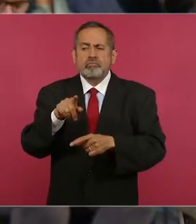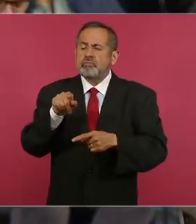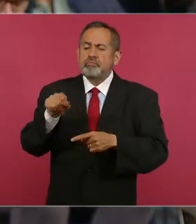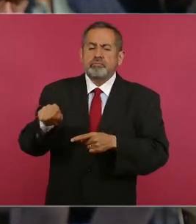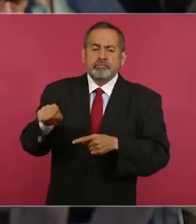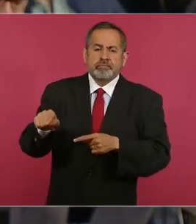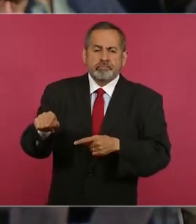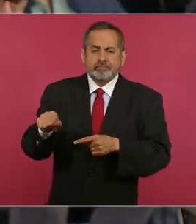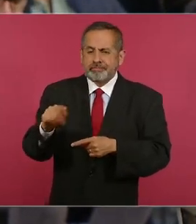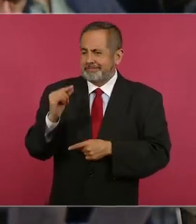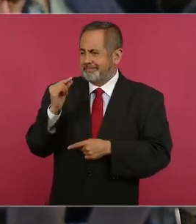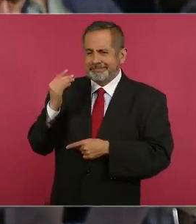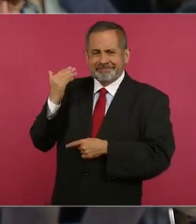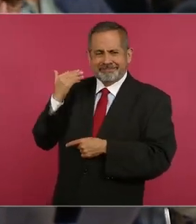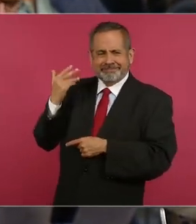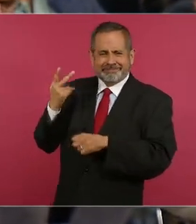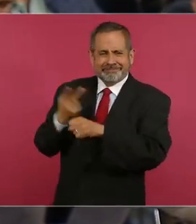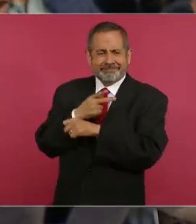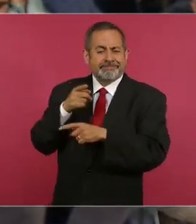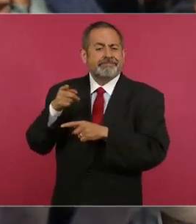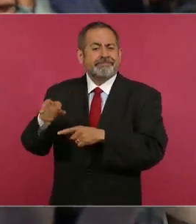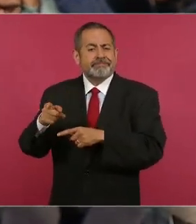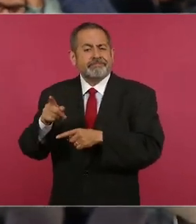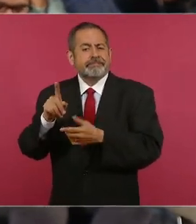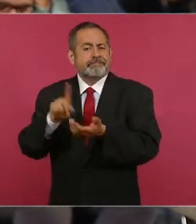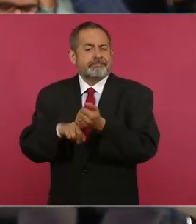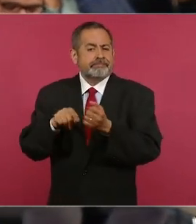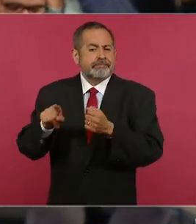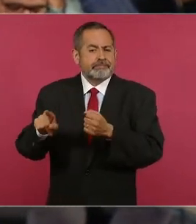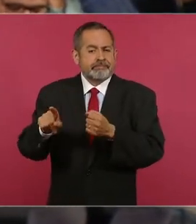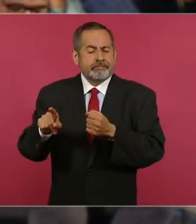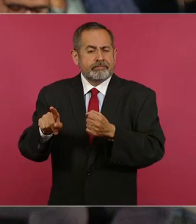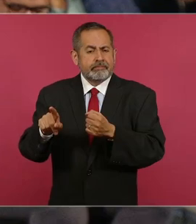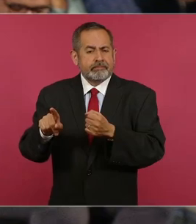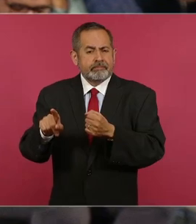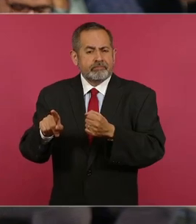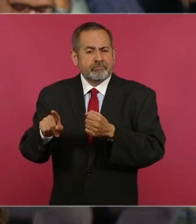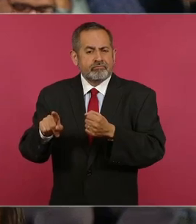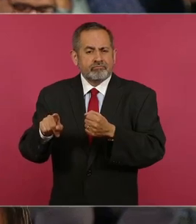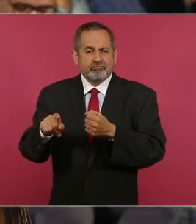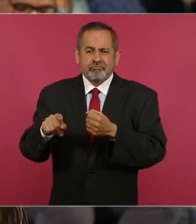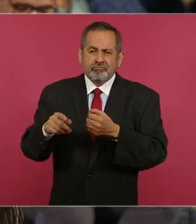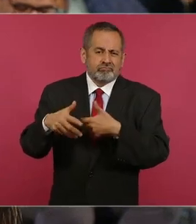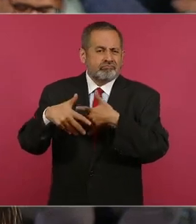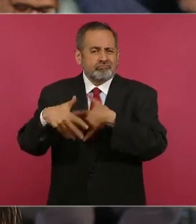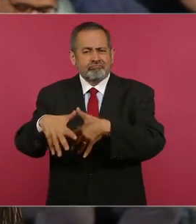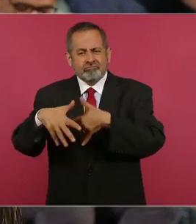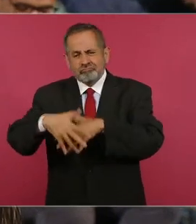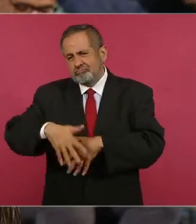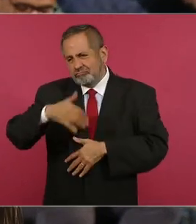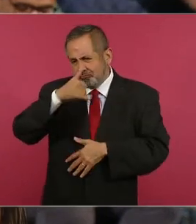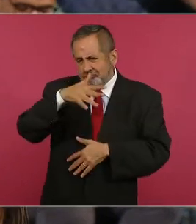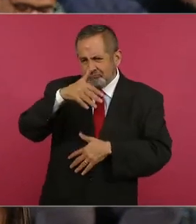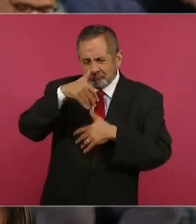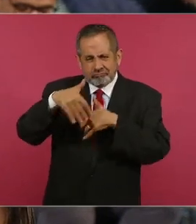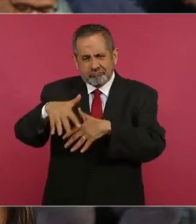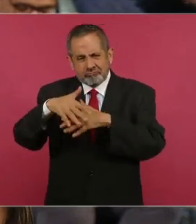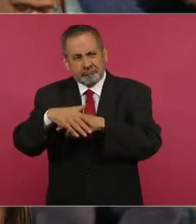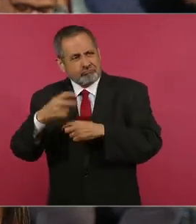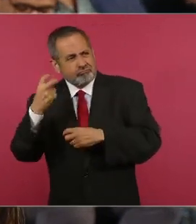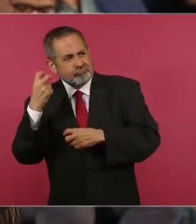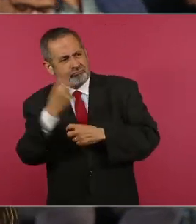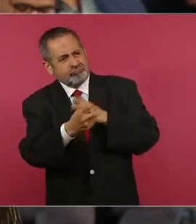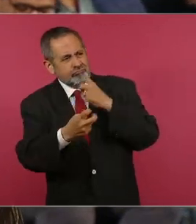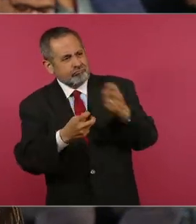con los últimos acontecimientos en donde han habido una serie de manifestaciones y protestas y bloqueos, señalando a